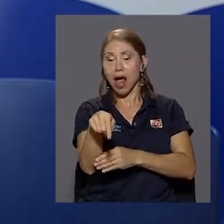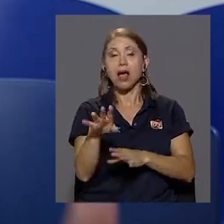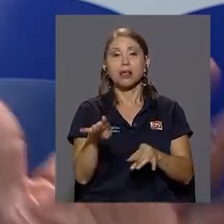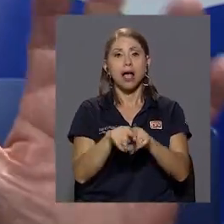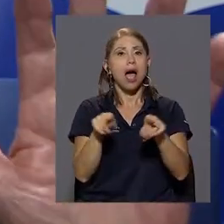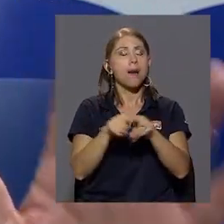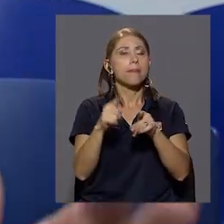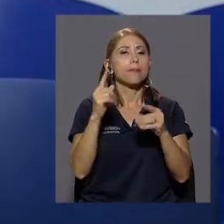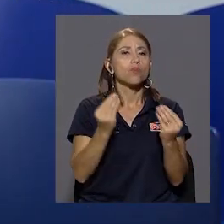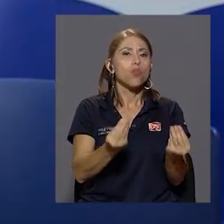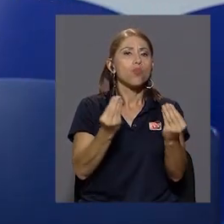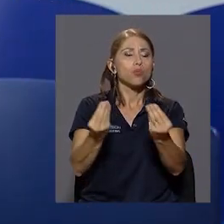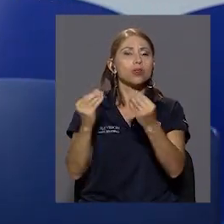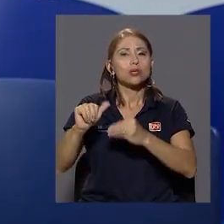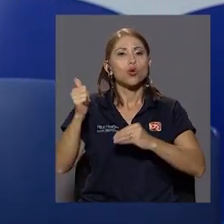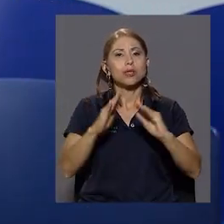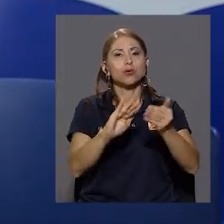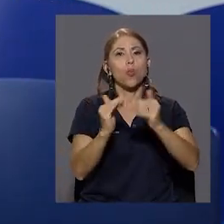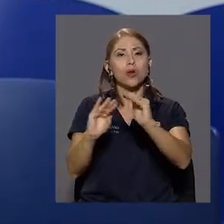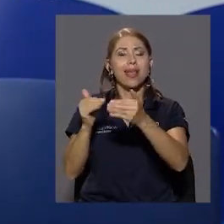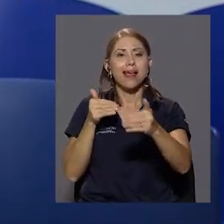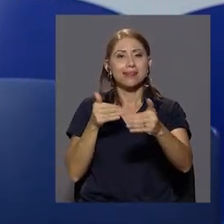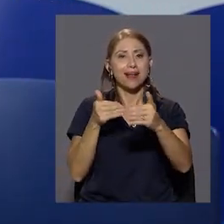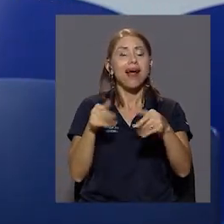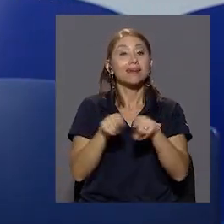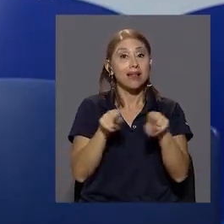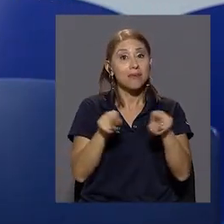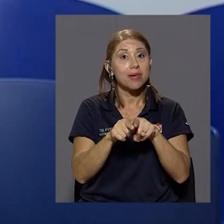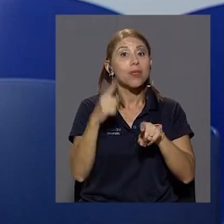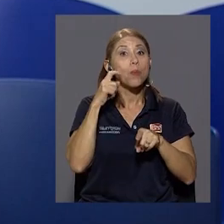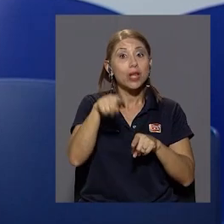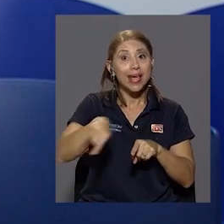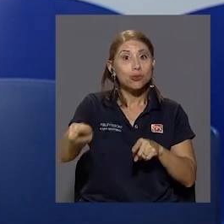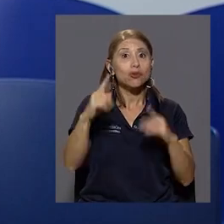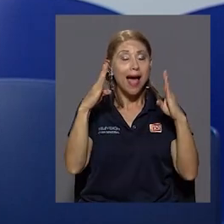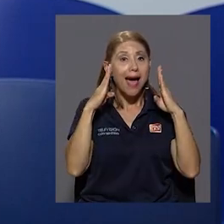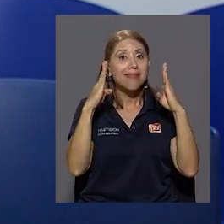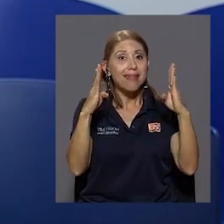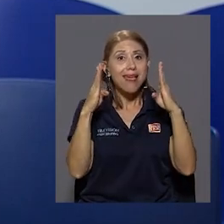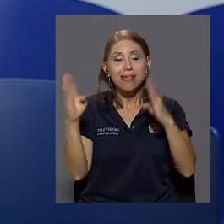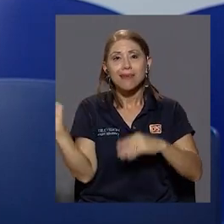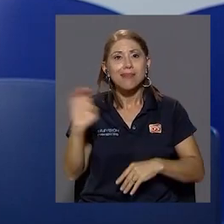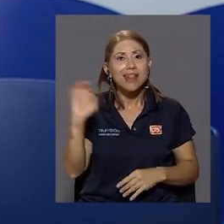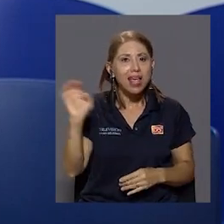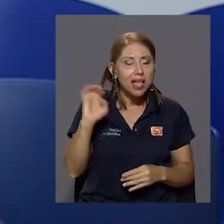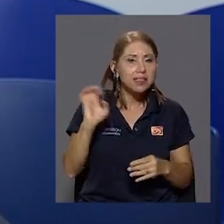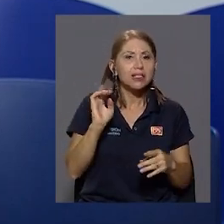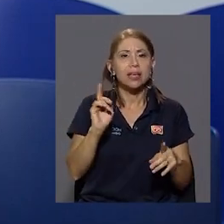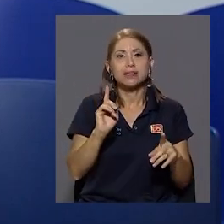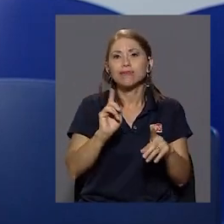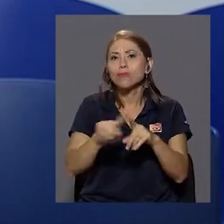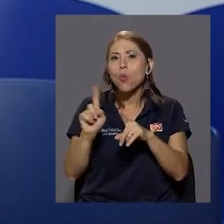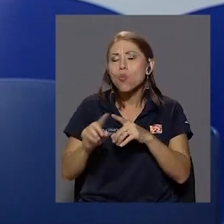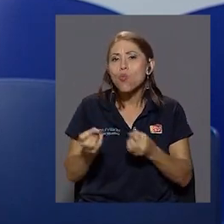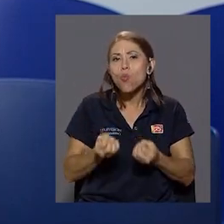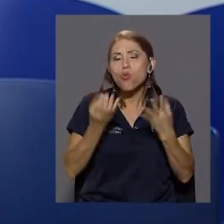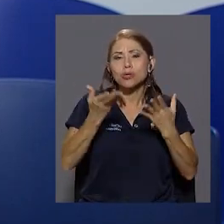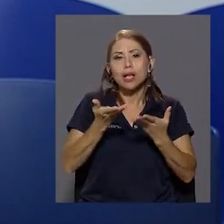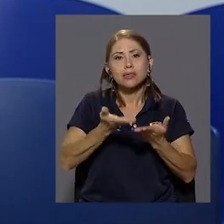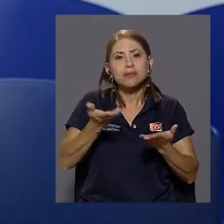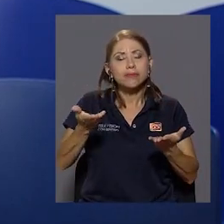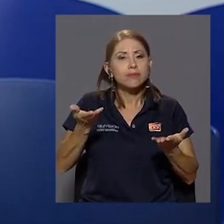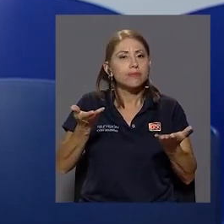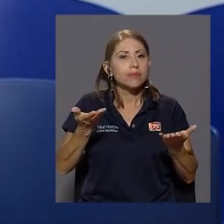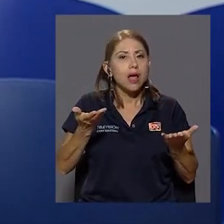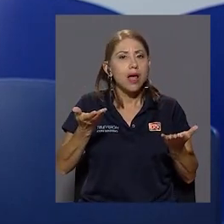para muchas otras comunidades cercanas también porque han dado atención en emergencias y en muchas otras